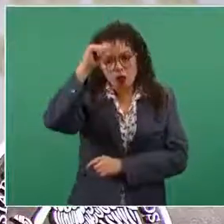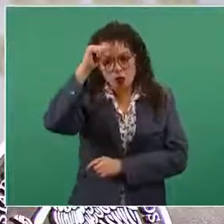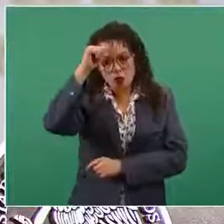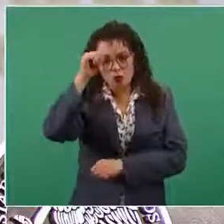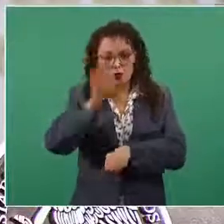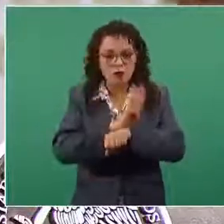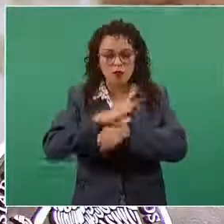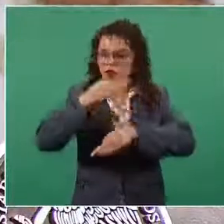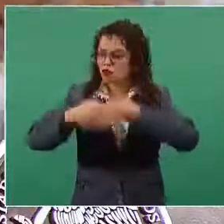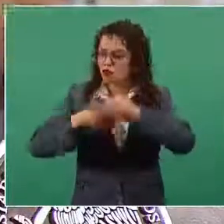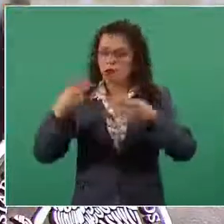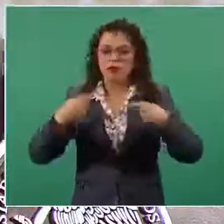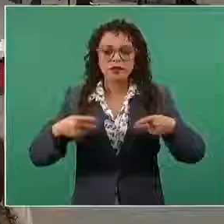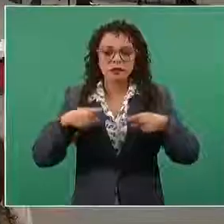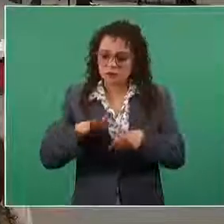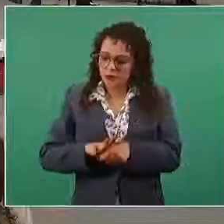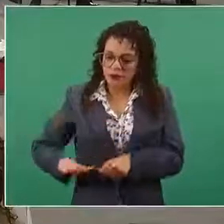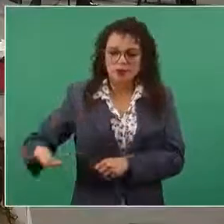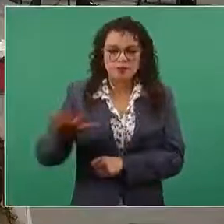interesadas.